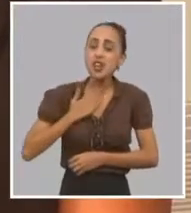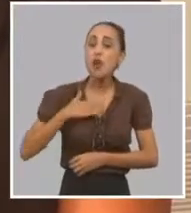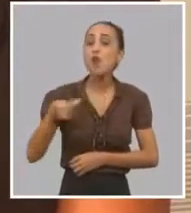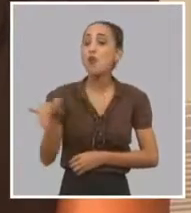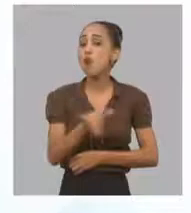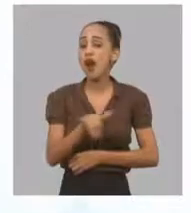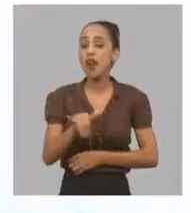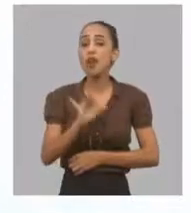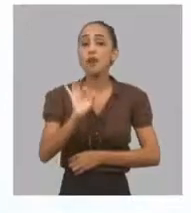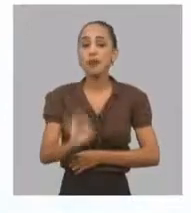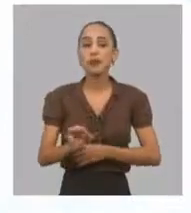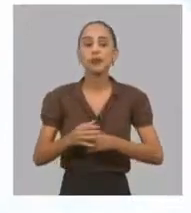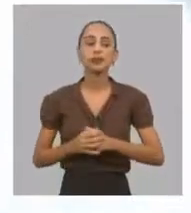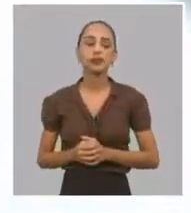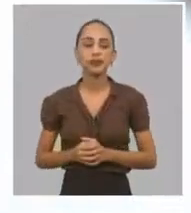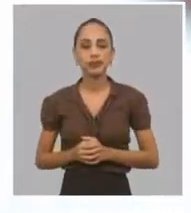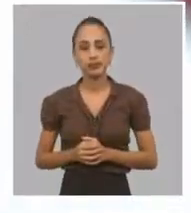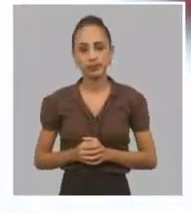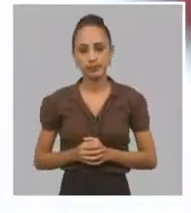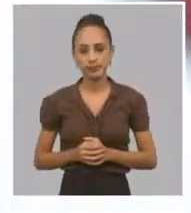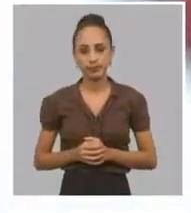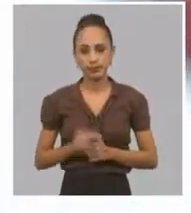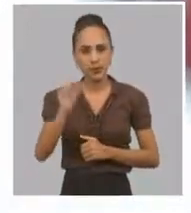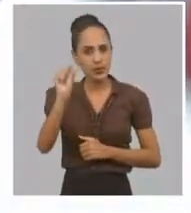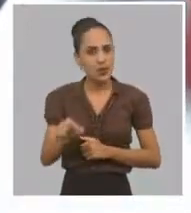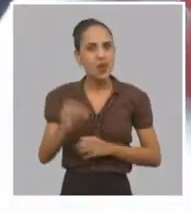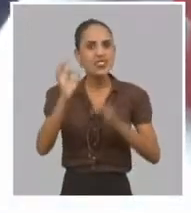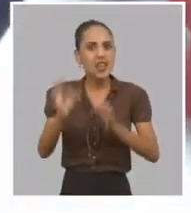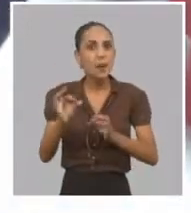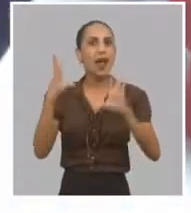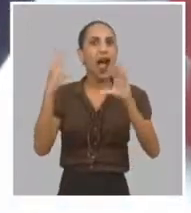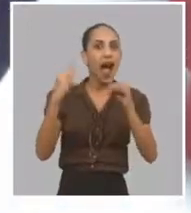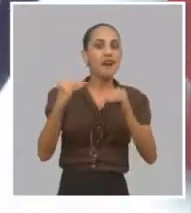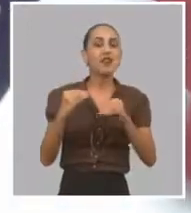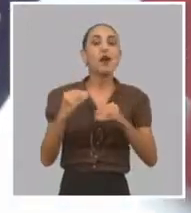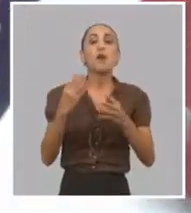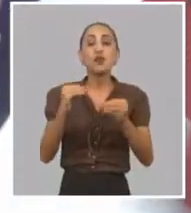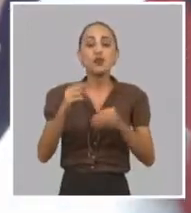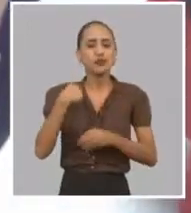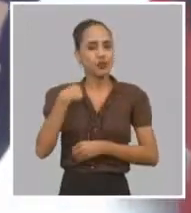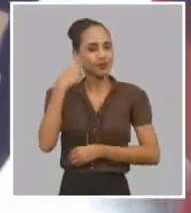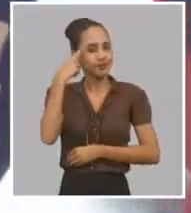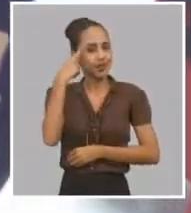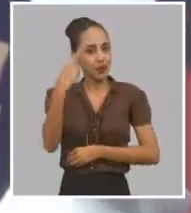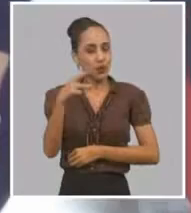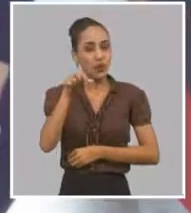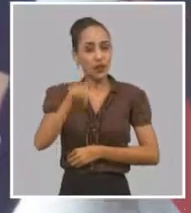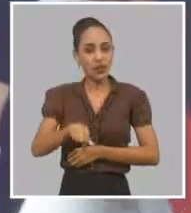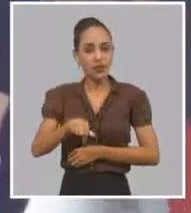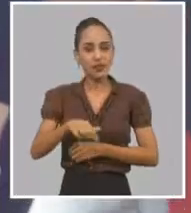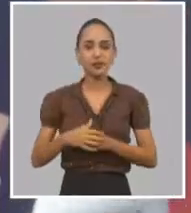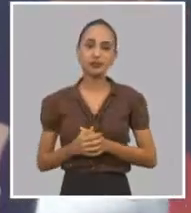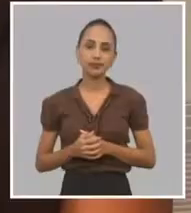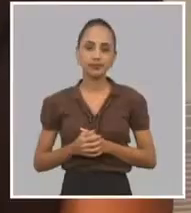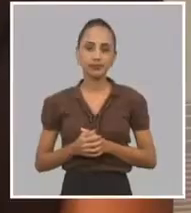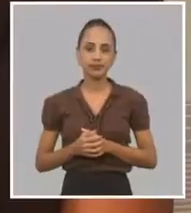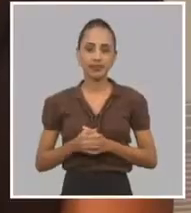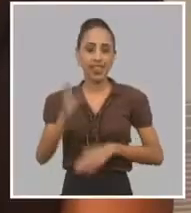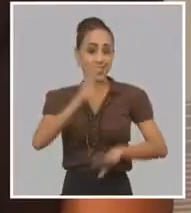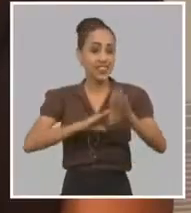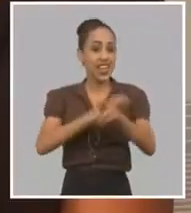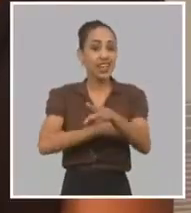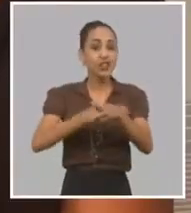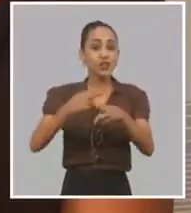una persona que conversa mucho, recuerdo cuando defendía sus historias de salud familiar,